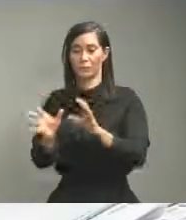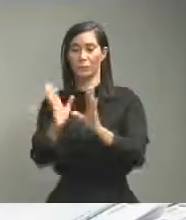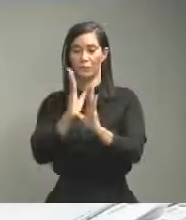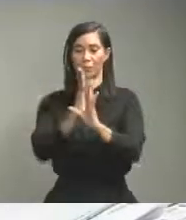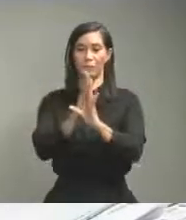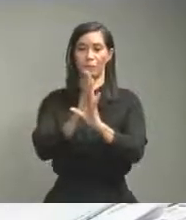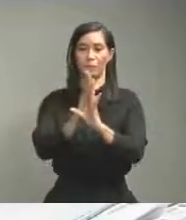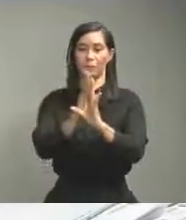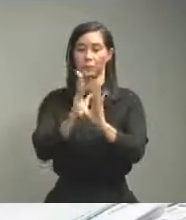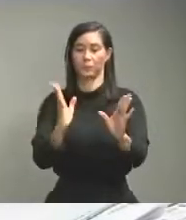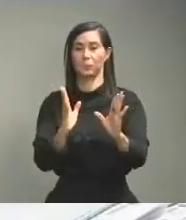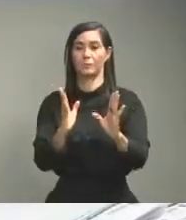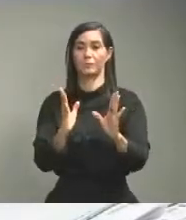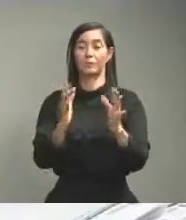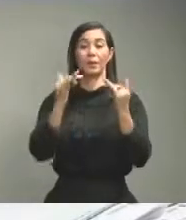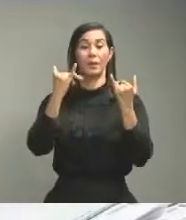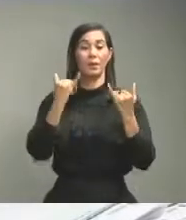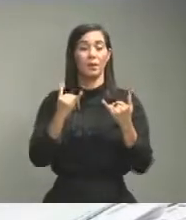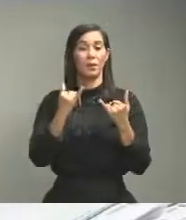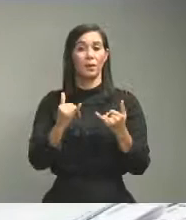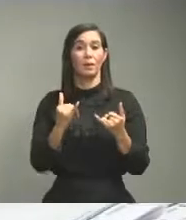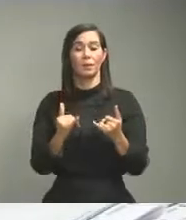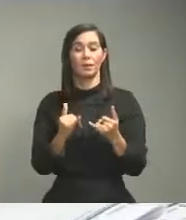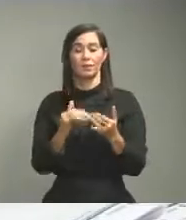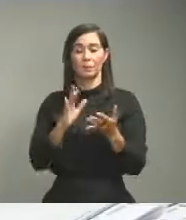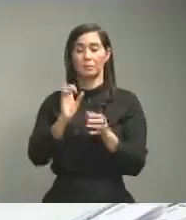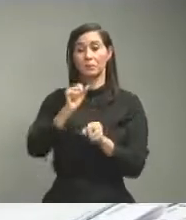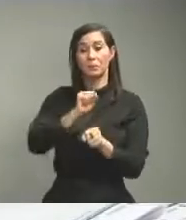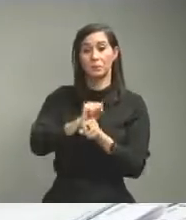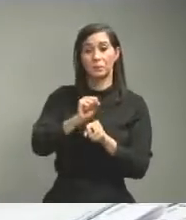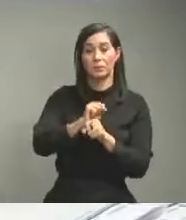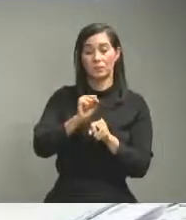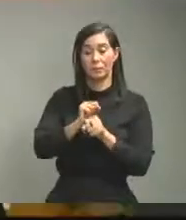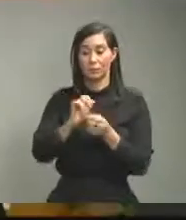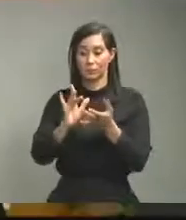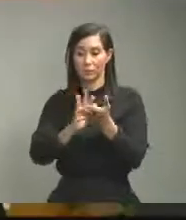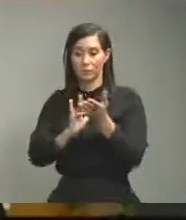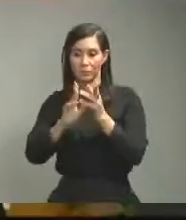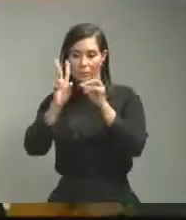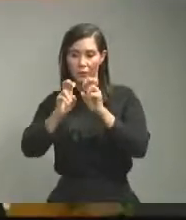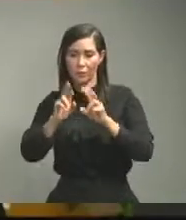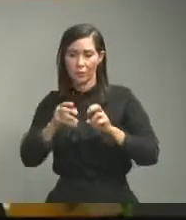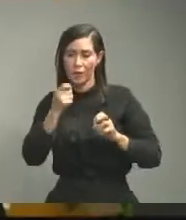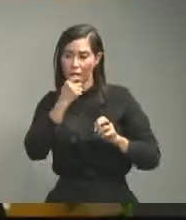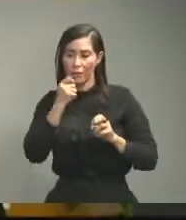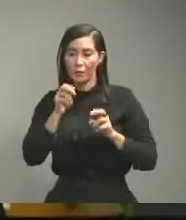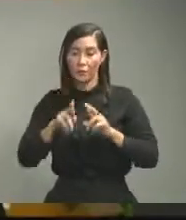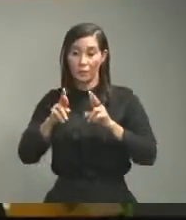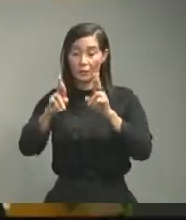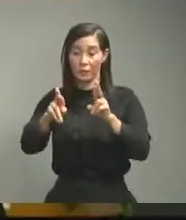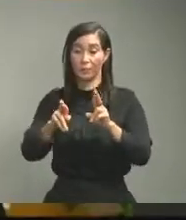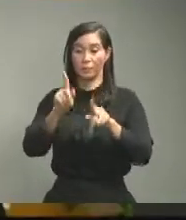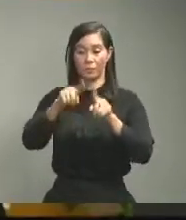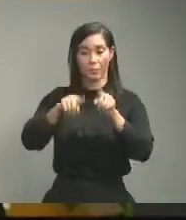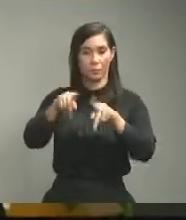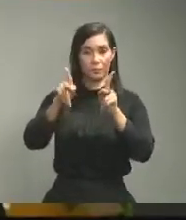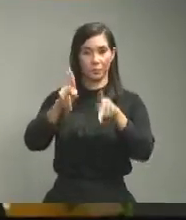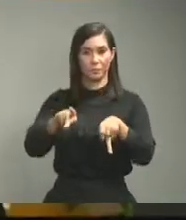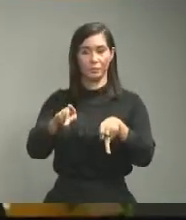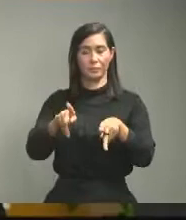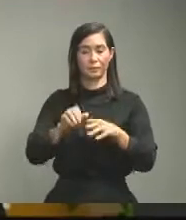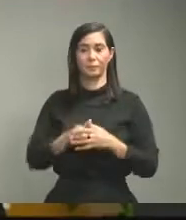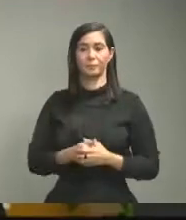estamos masificando la realización de las pruebas rápidas para los ciudadanos ahora bien